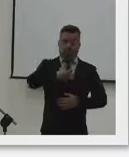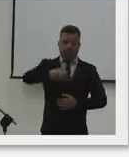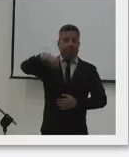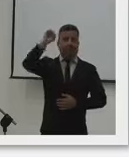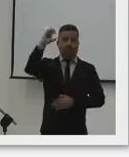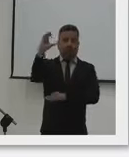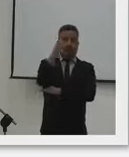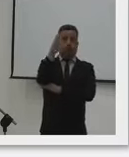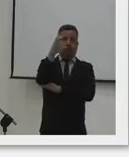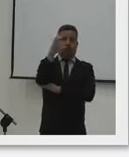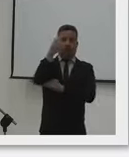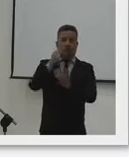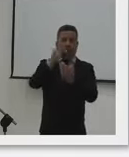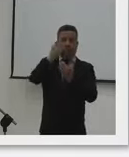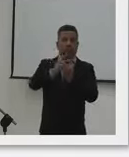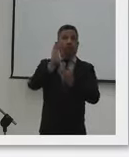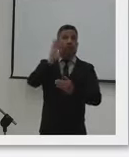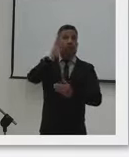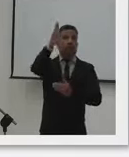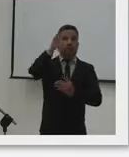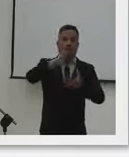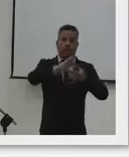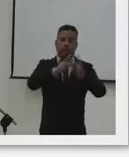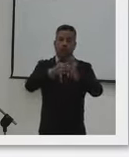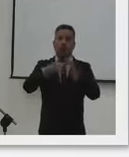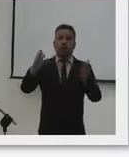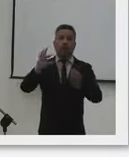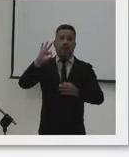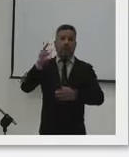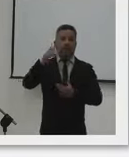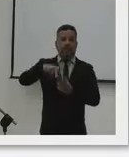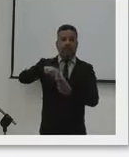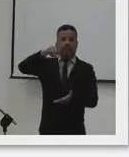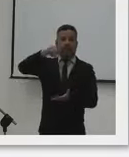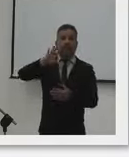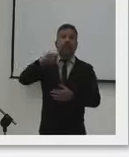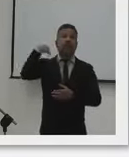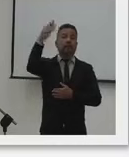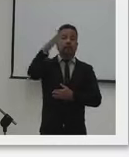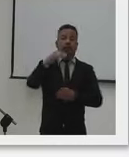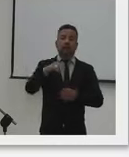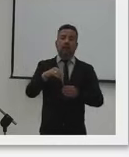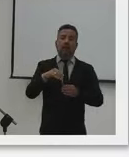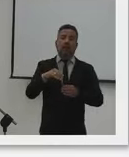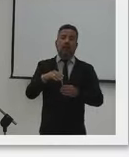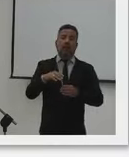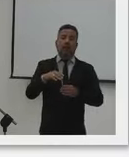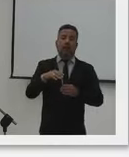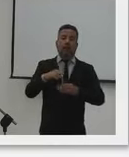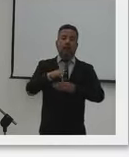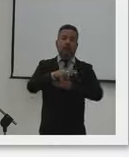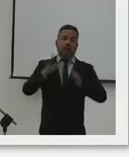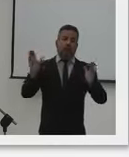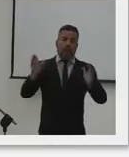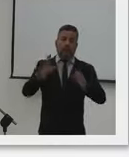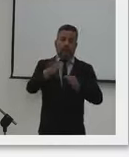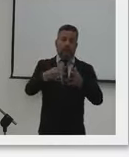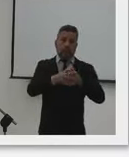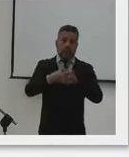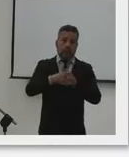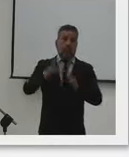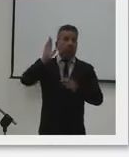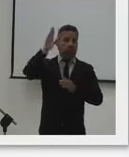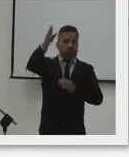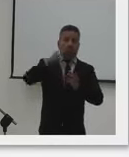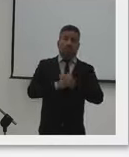los futuros campeones de este país, proyectándonos a los olímpicos de París, a los olímpicos de Los Ángeles y a los olímpicos que estén por